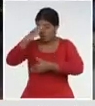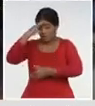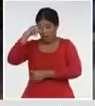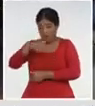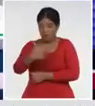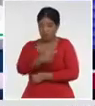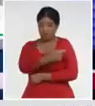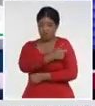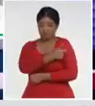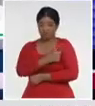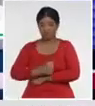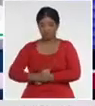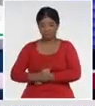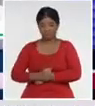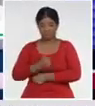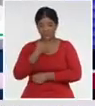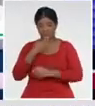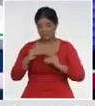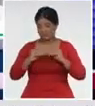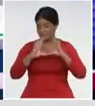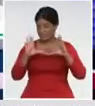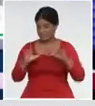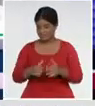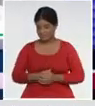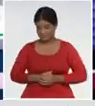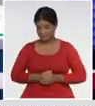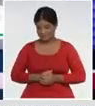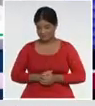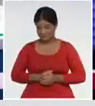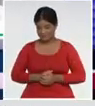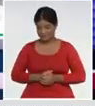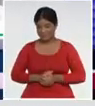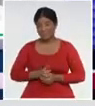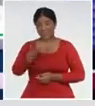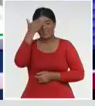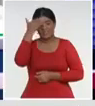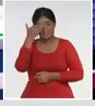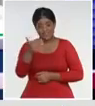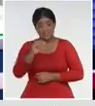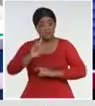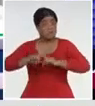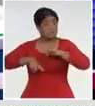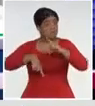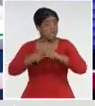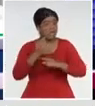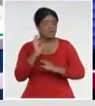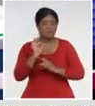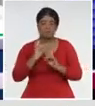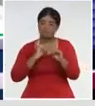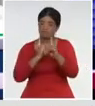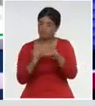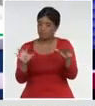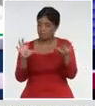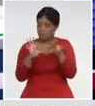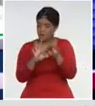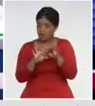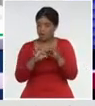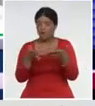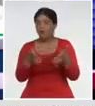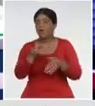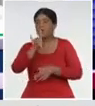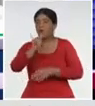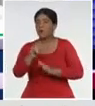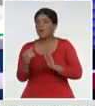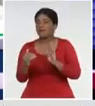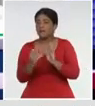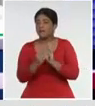oriente del país. Muy buenos días. Gracias, muy buenos días. Mañana tendremos otro nuevo contacto. Y más de 90.000 voluntarios a todo